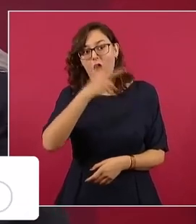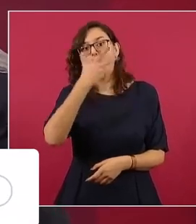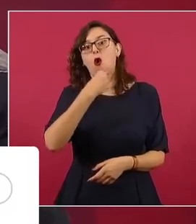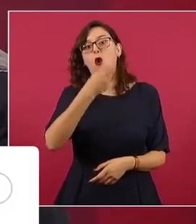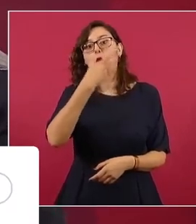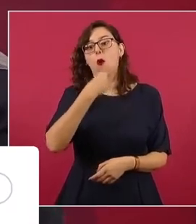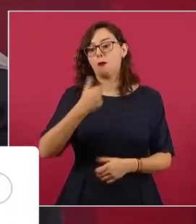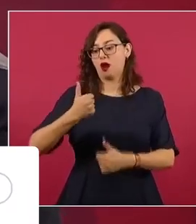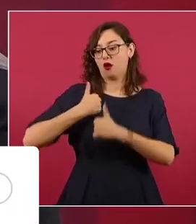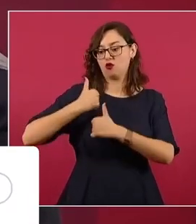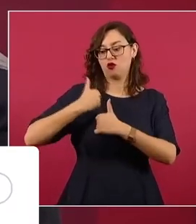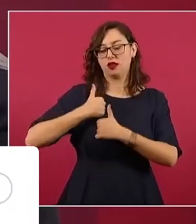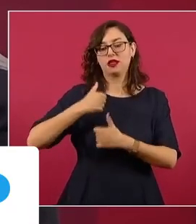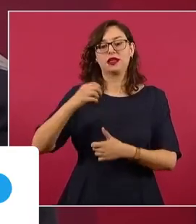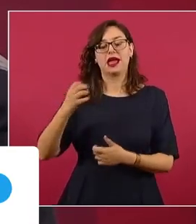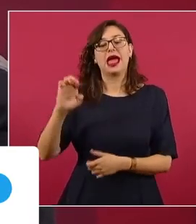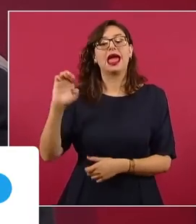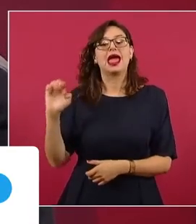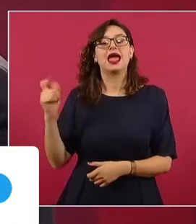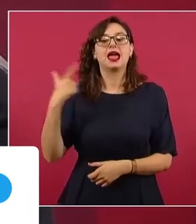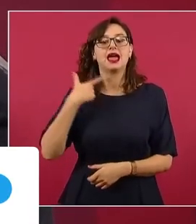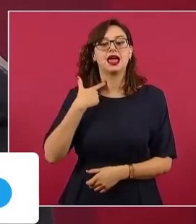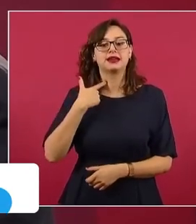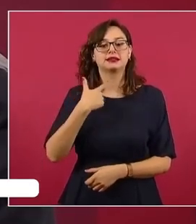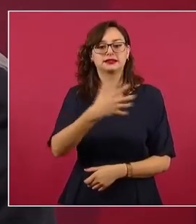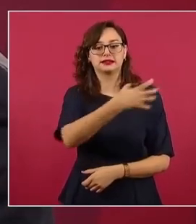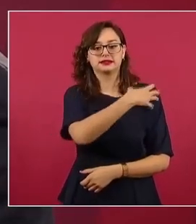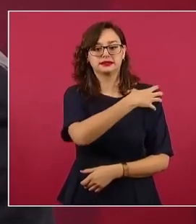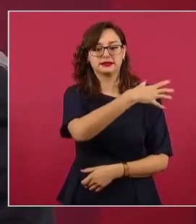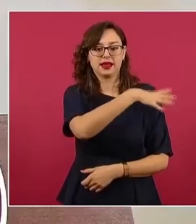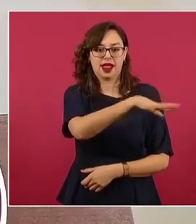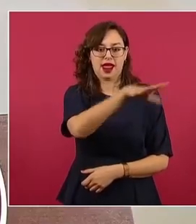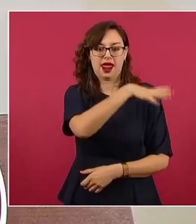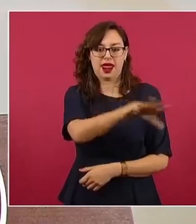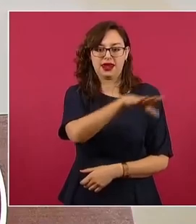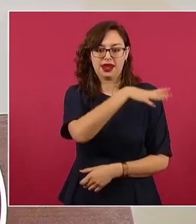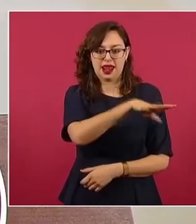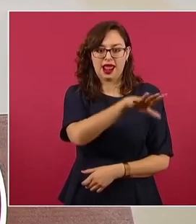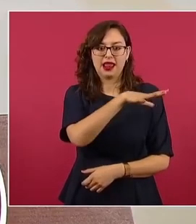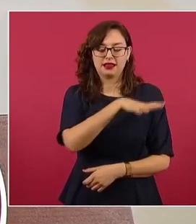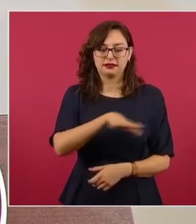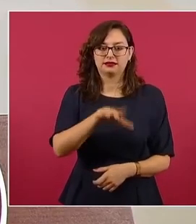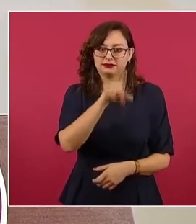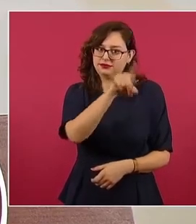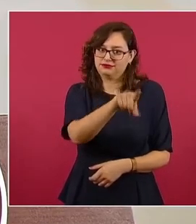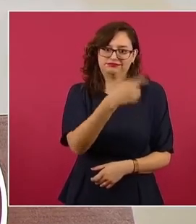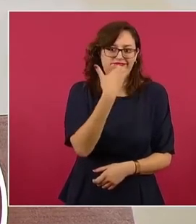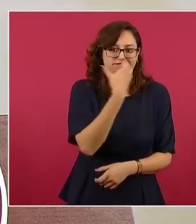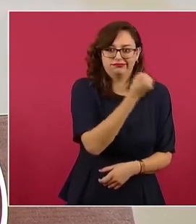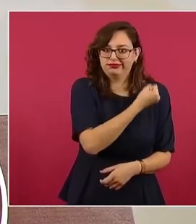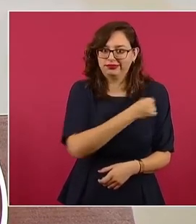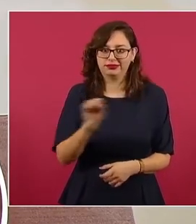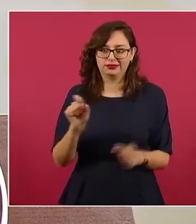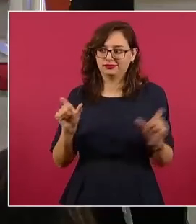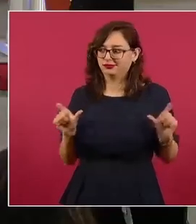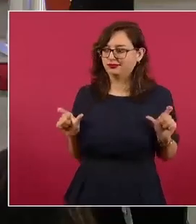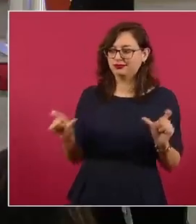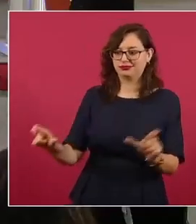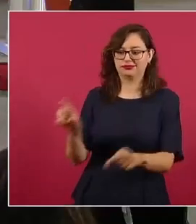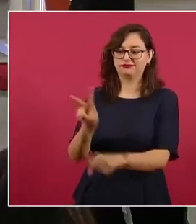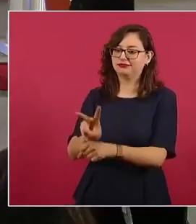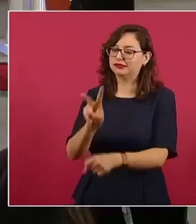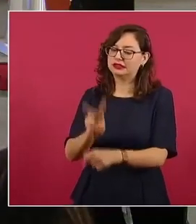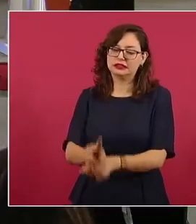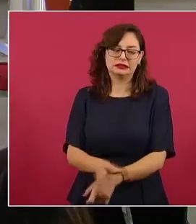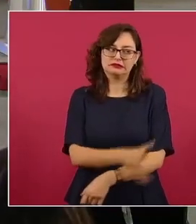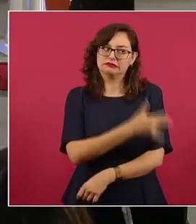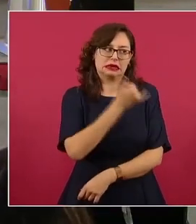que es un general de ala que es un experto en esta materia. Entonces, no es cierto y yo creo